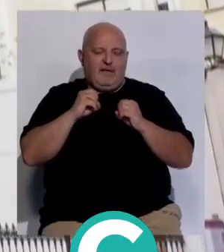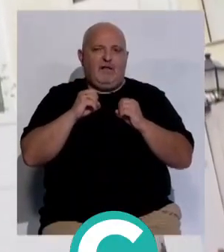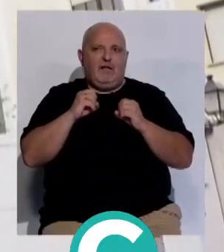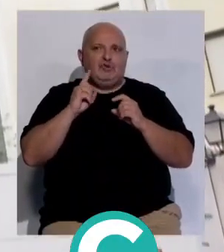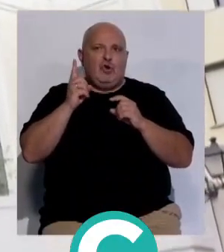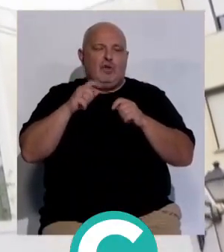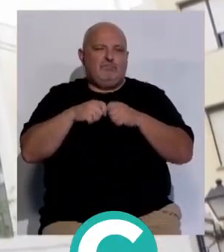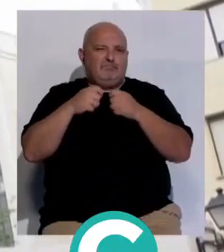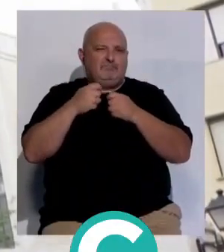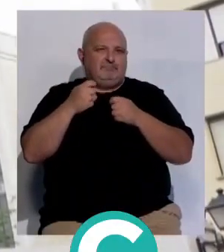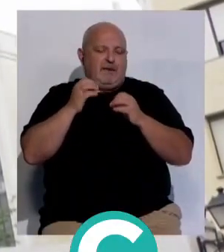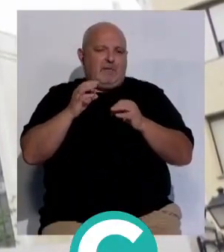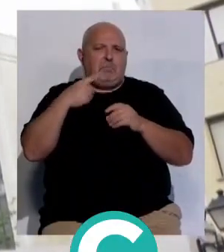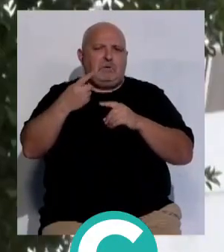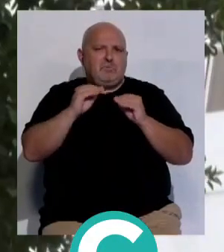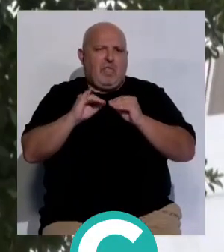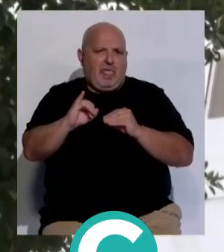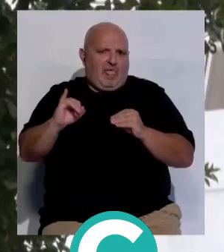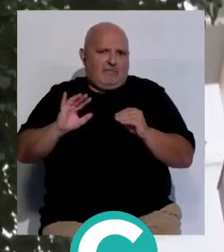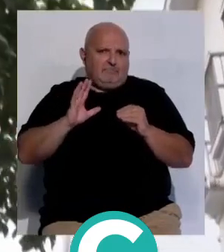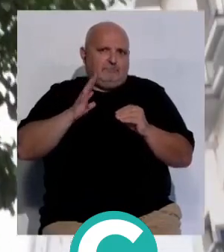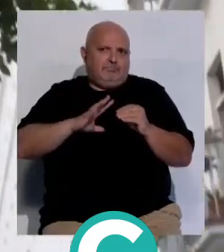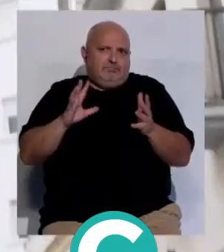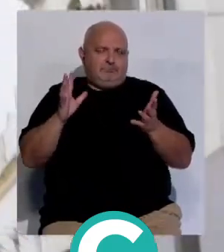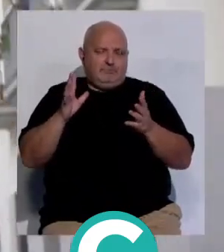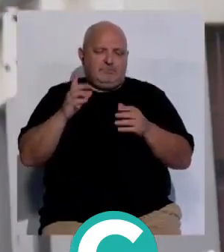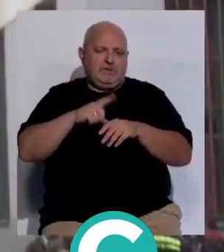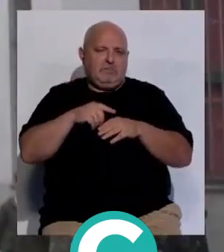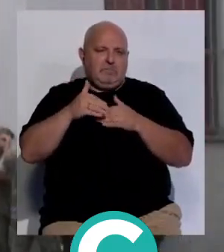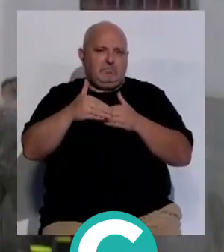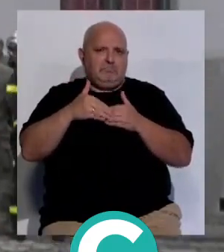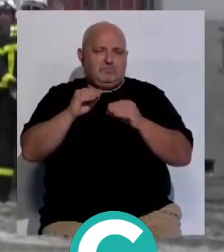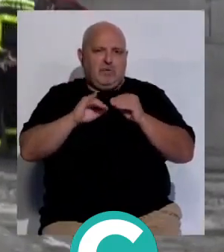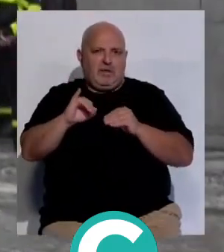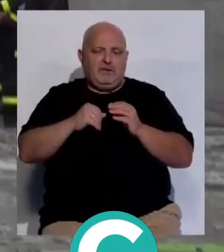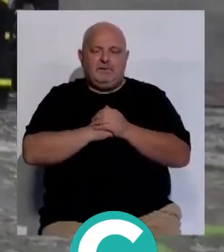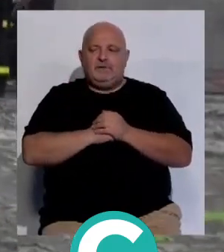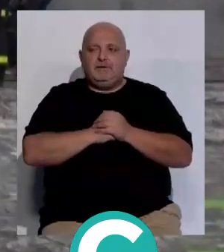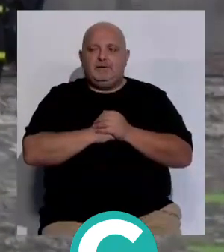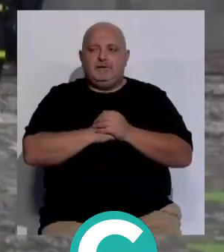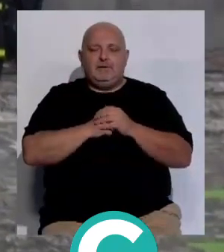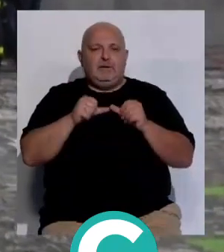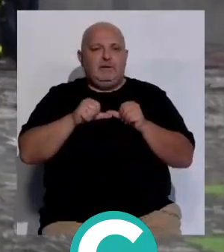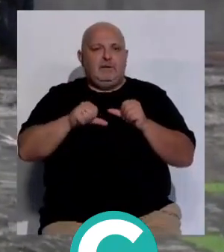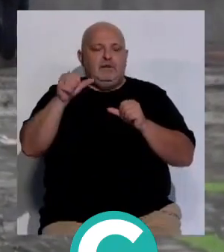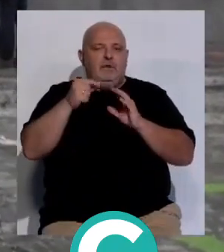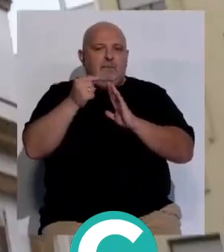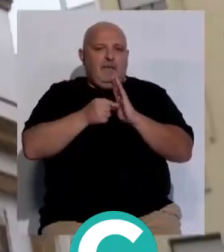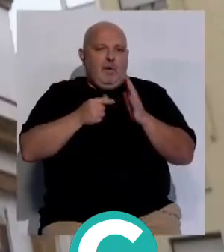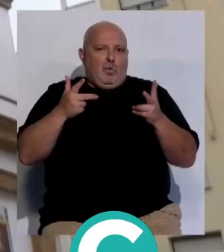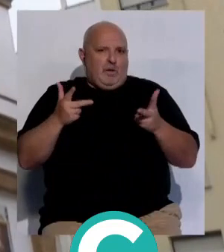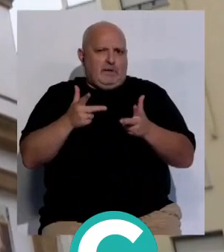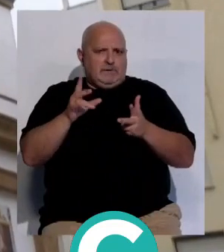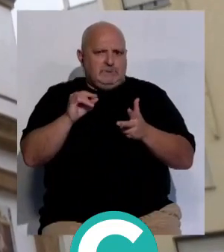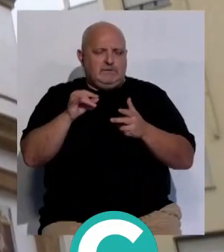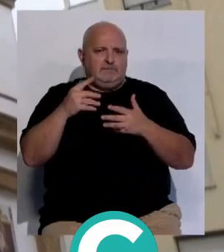daños materiales y estructurales siempre tienen solución más o menos tiempo pero tienen solución. Se van a acometer las medidas urgentes